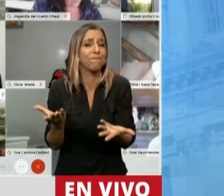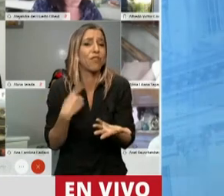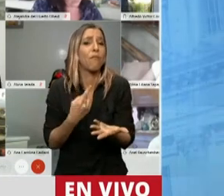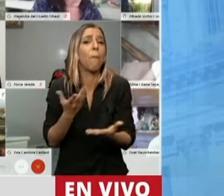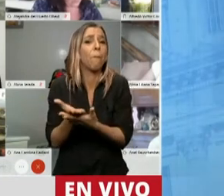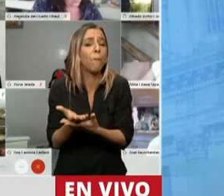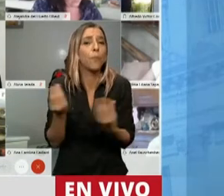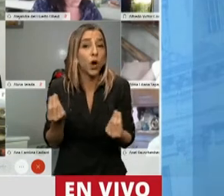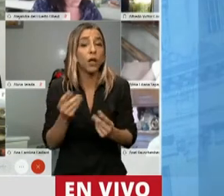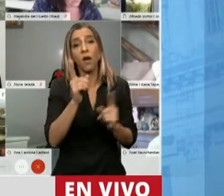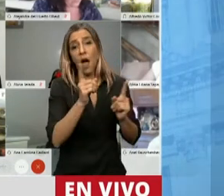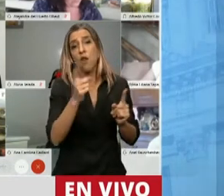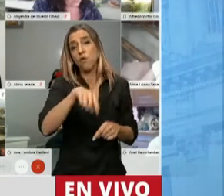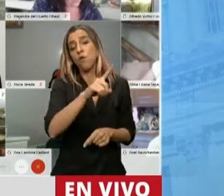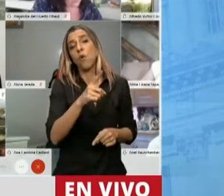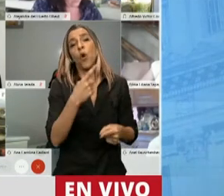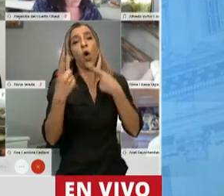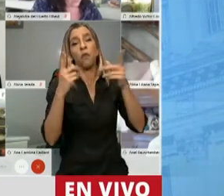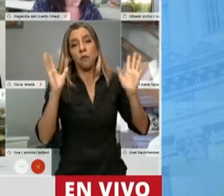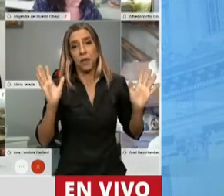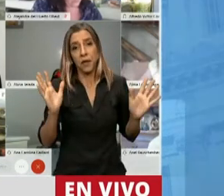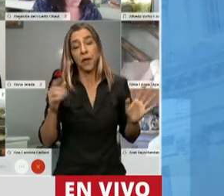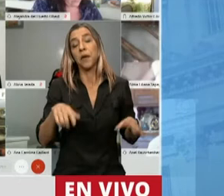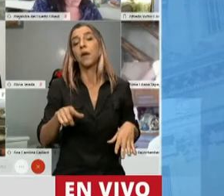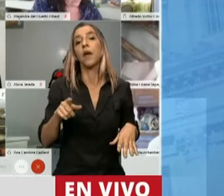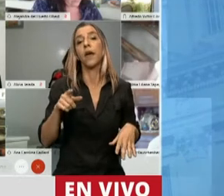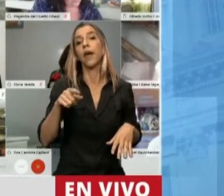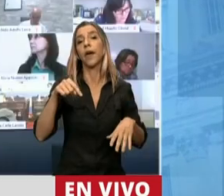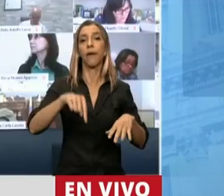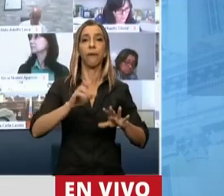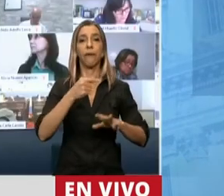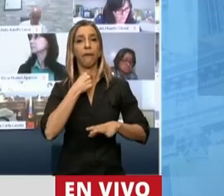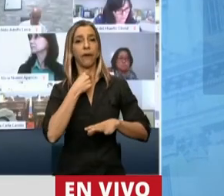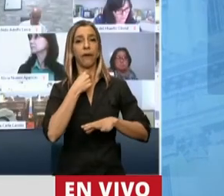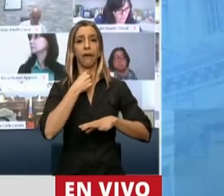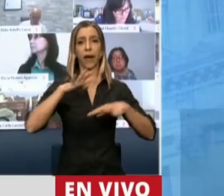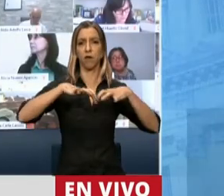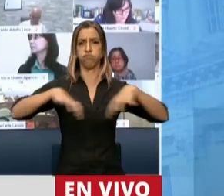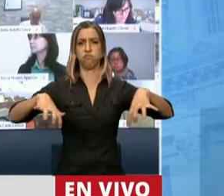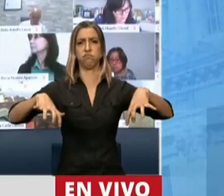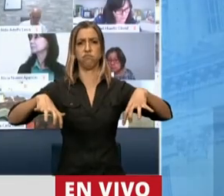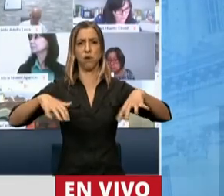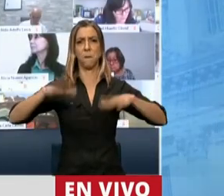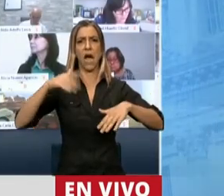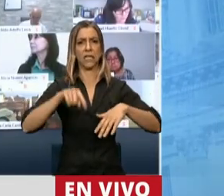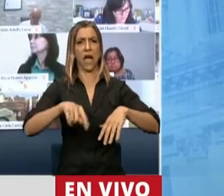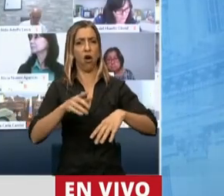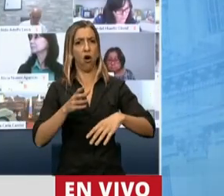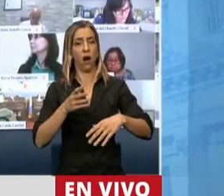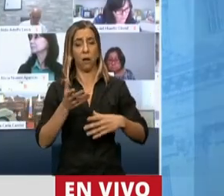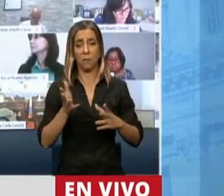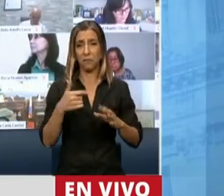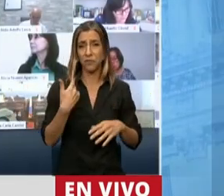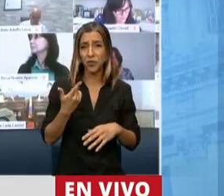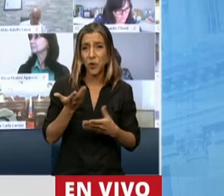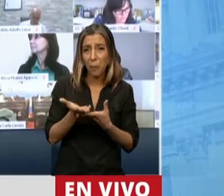como algunos dijeron, una bandera de la grieta? No, lo estamos pidiendo porque